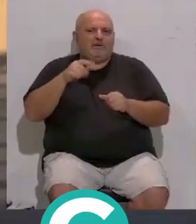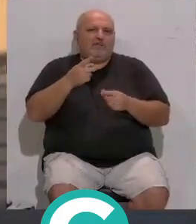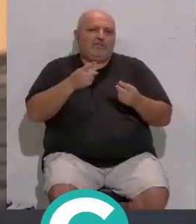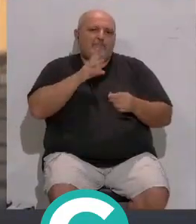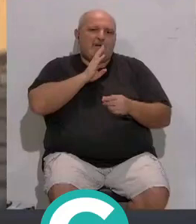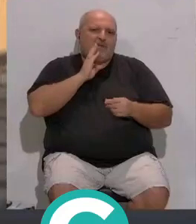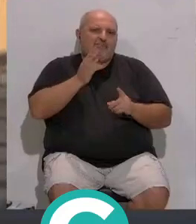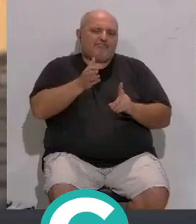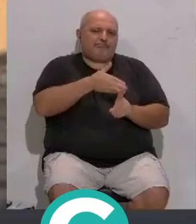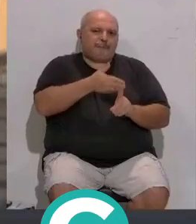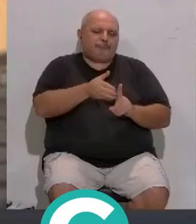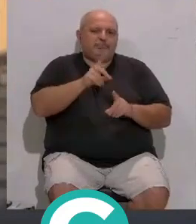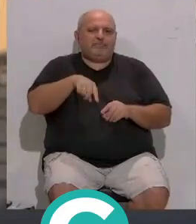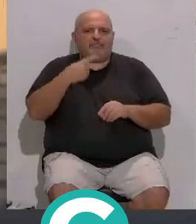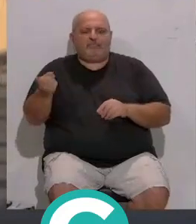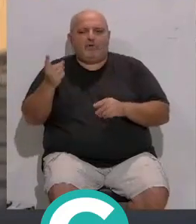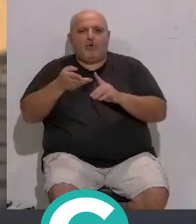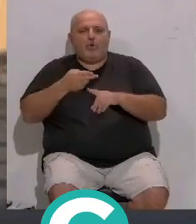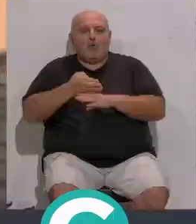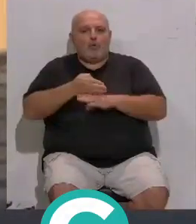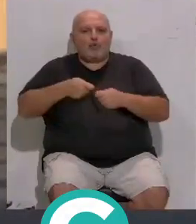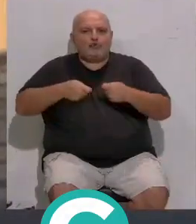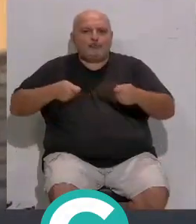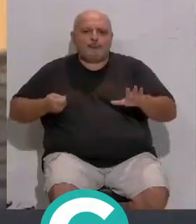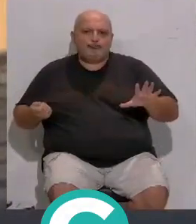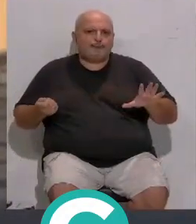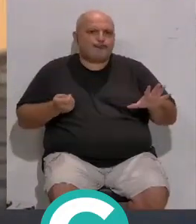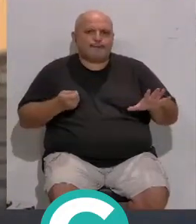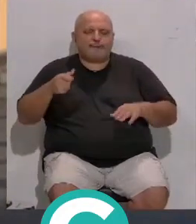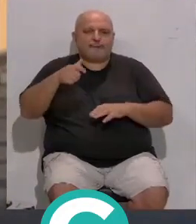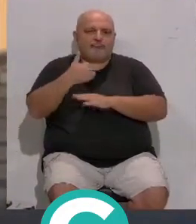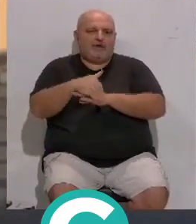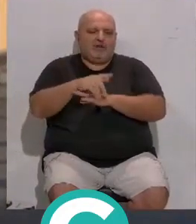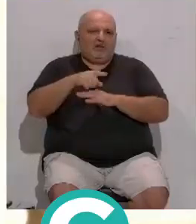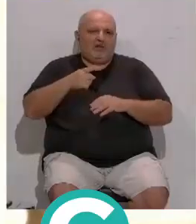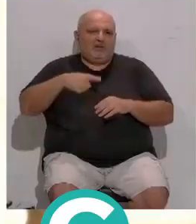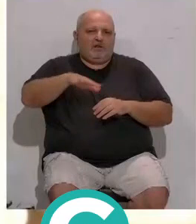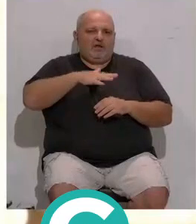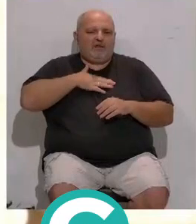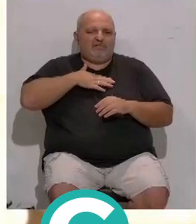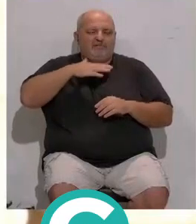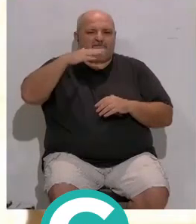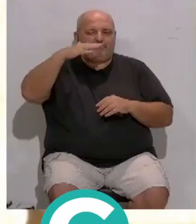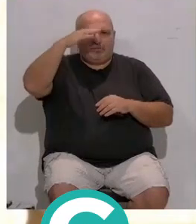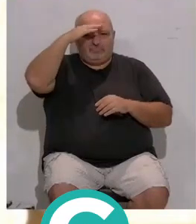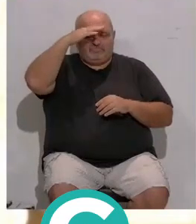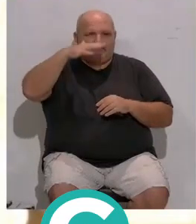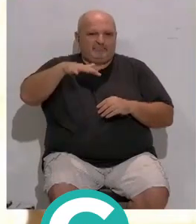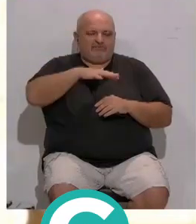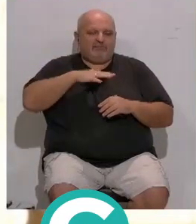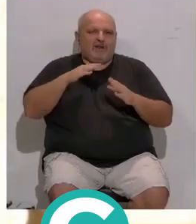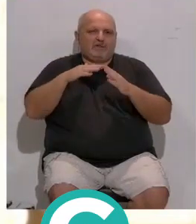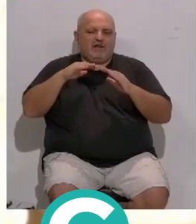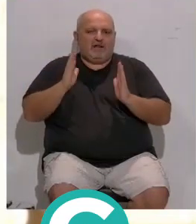propia madre... ...y posteriormente amenazase con un cuchillo... ...a varios viandantes por la punta de San Felipe. El hombre fue detenido en el